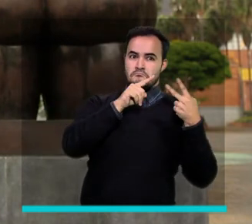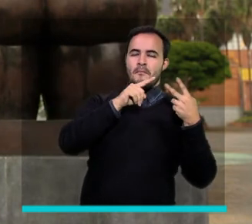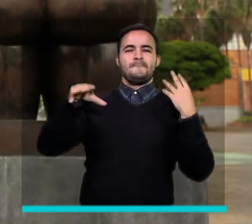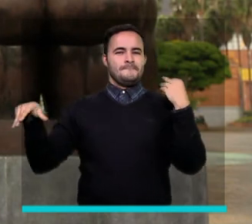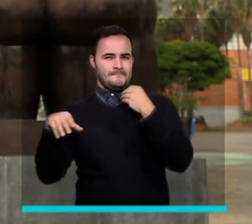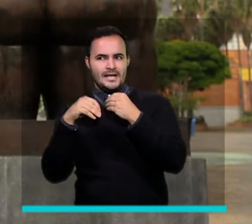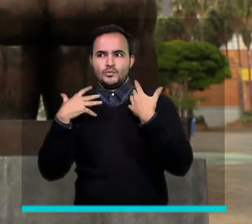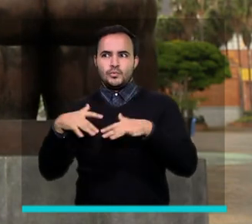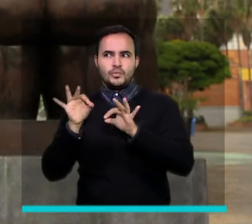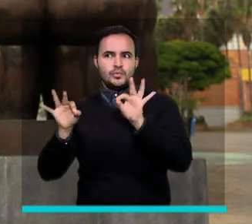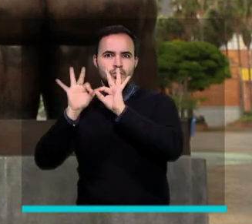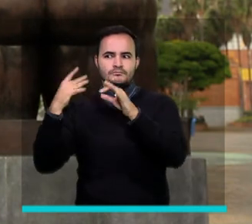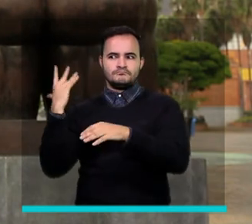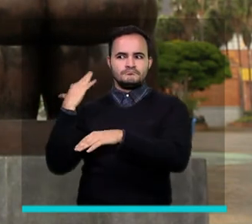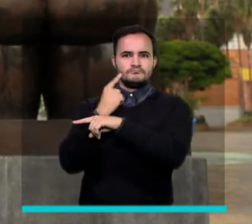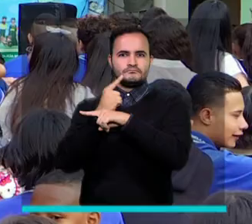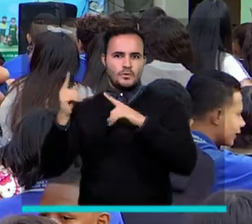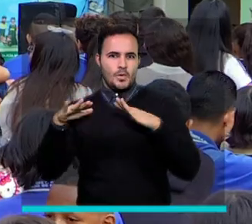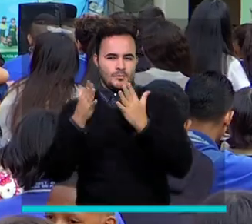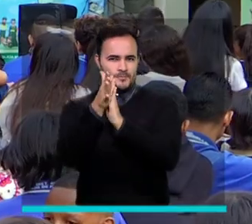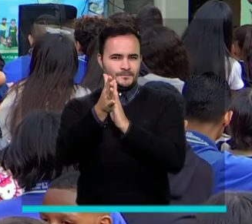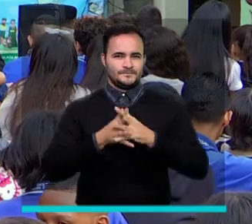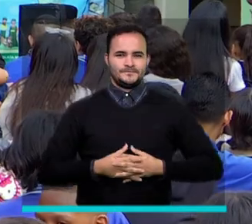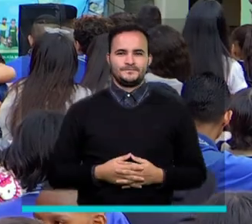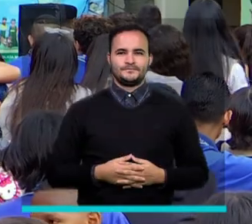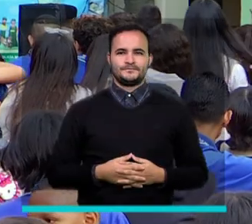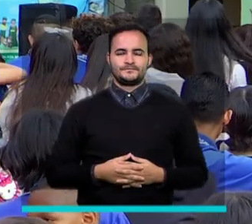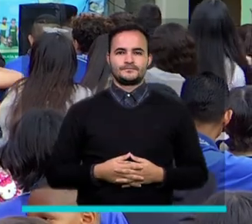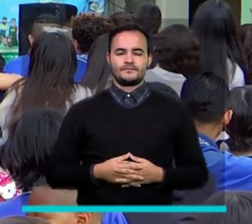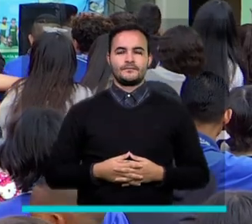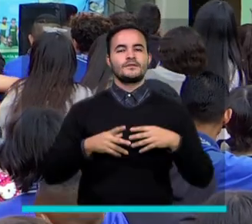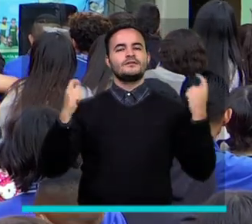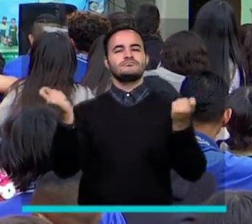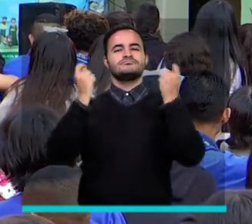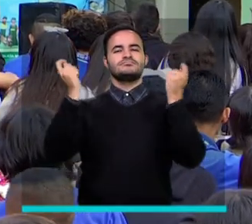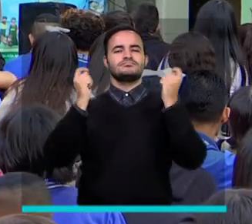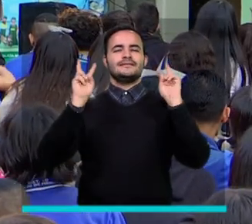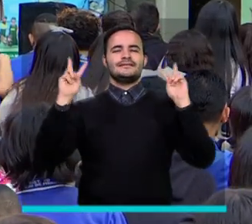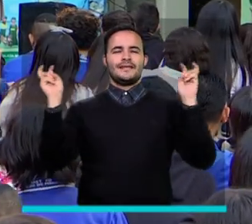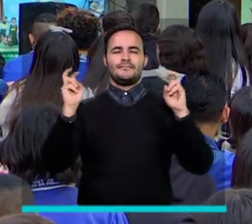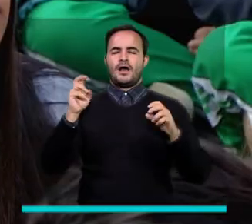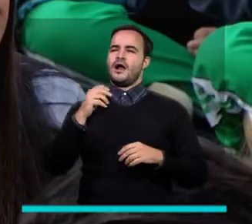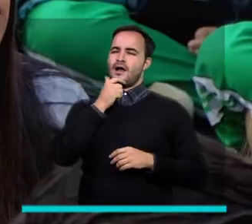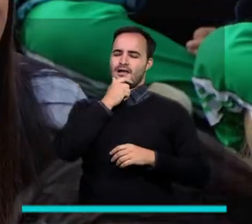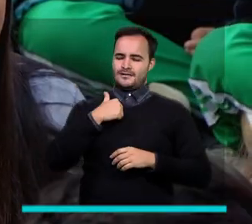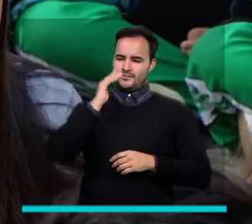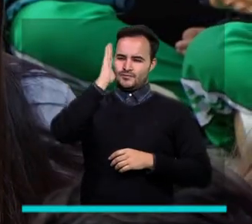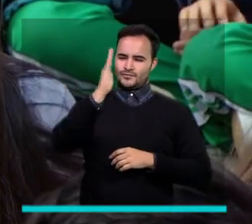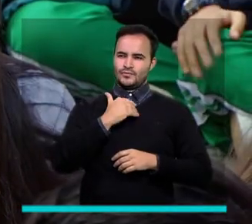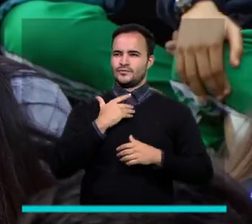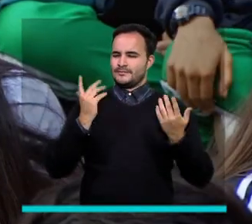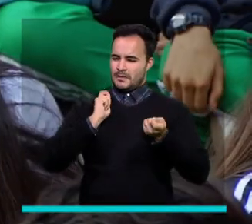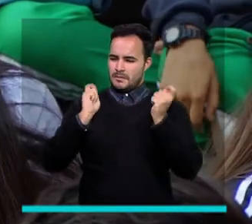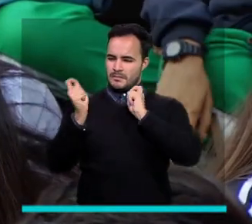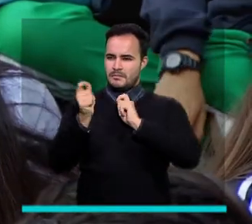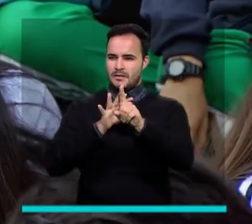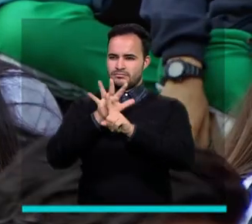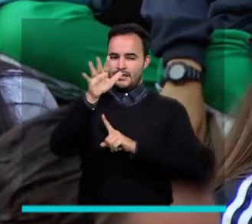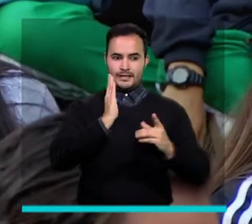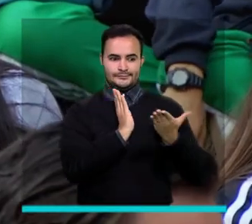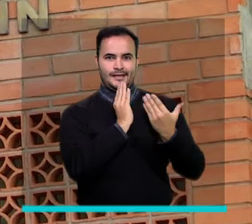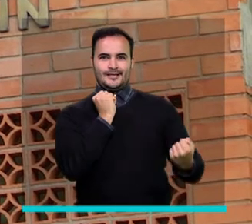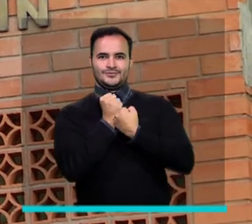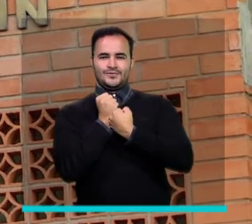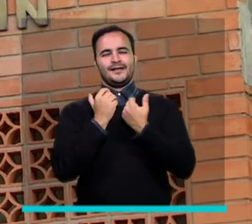conocer otros hechos importantes de la semana. Con la campaña Estudiar Transforma Mi Futuro, la Alcaldía de